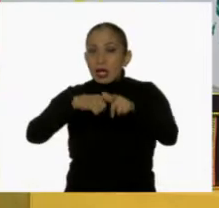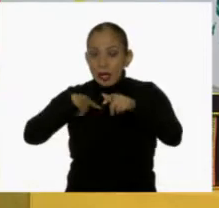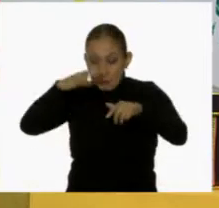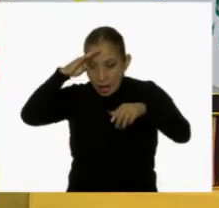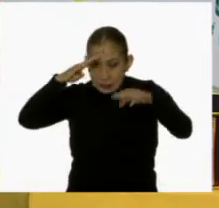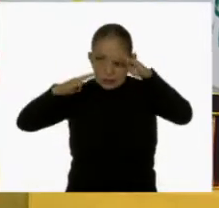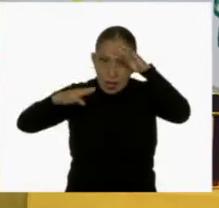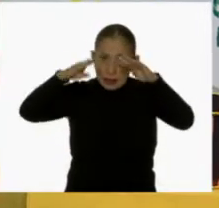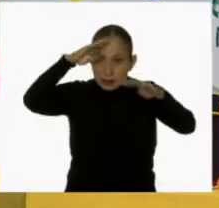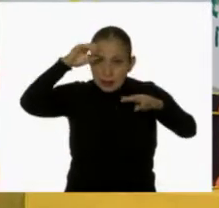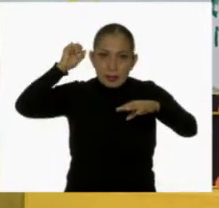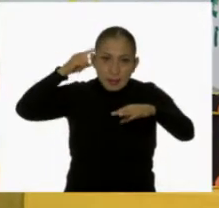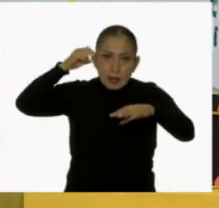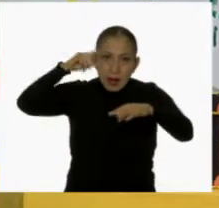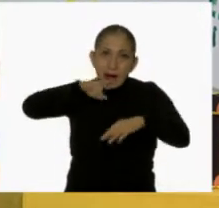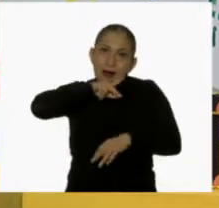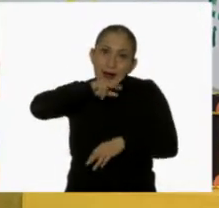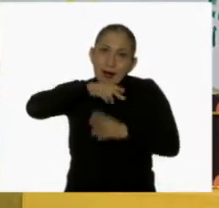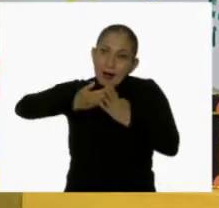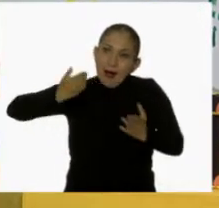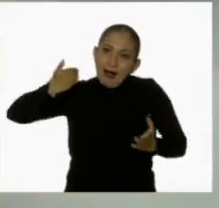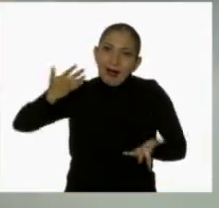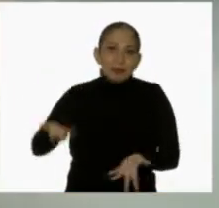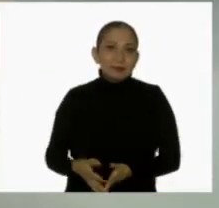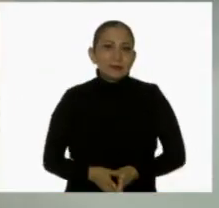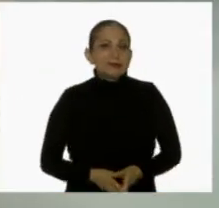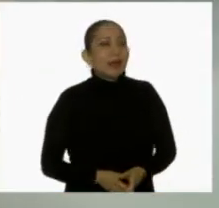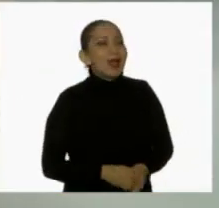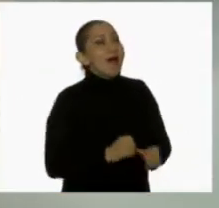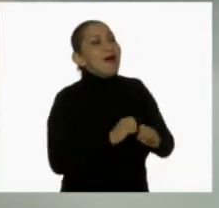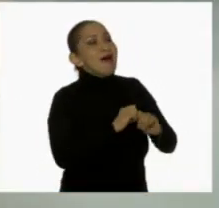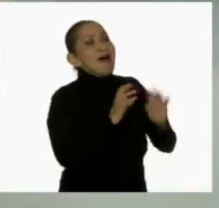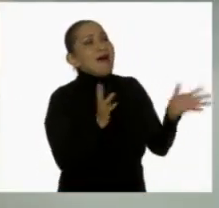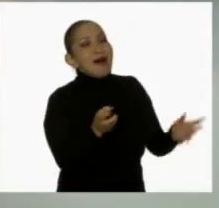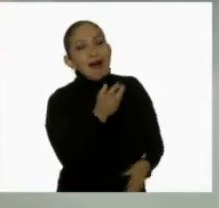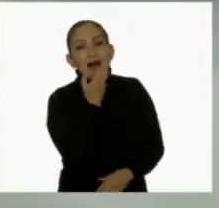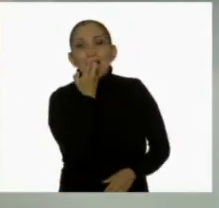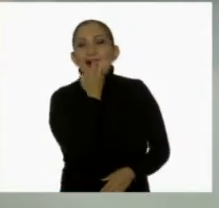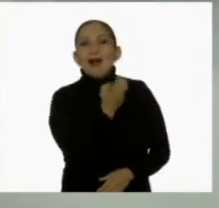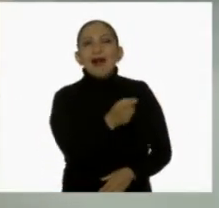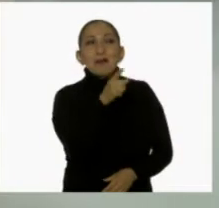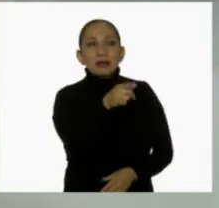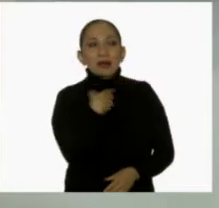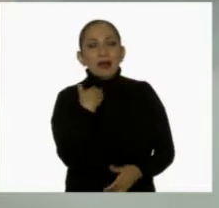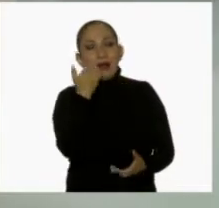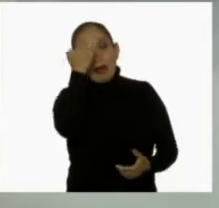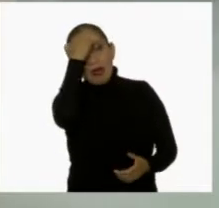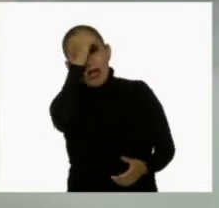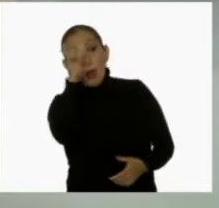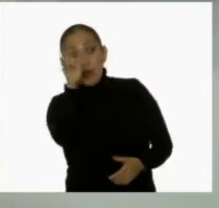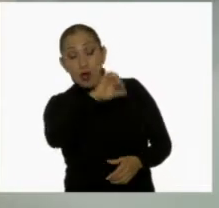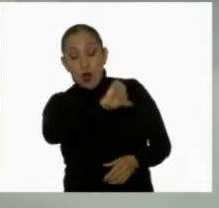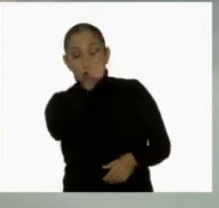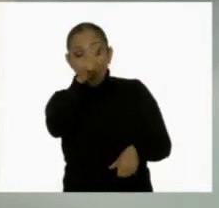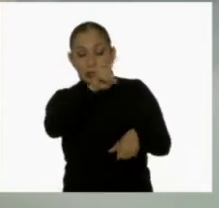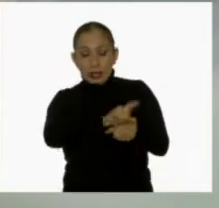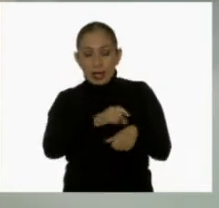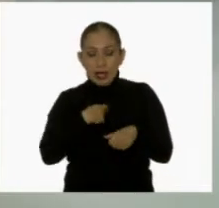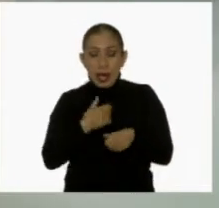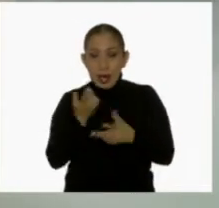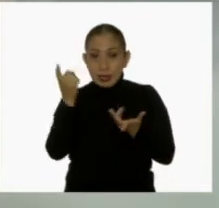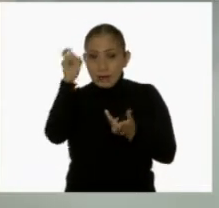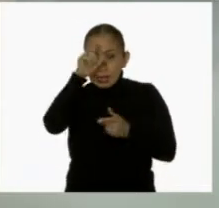pensando en todo lo que nos preocupaba. Claro, y por eso tampoco es extraño que al otro día sea difícil